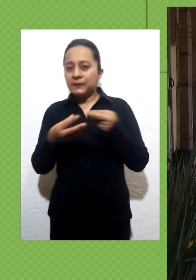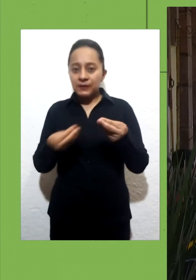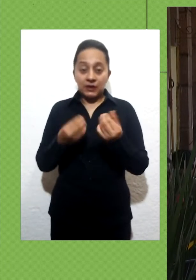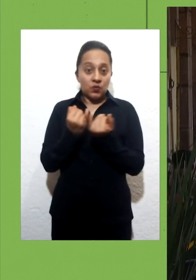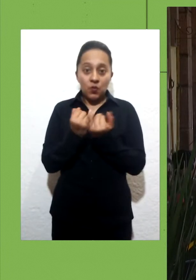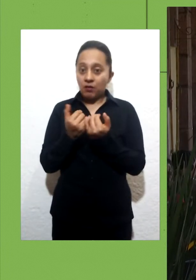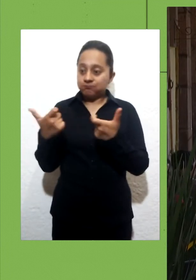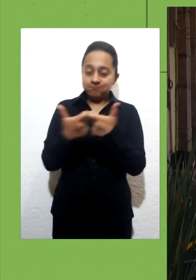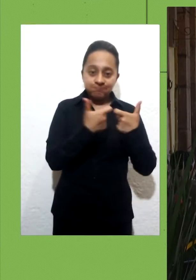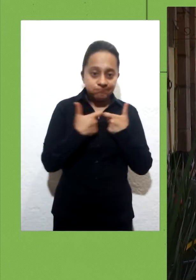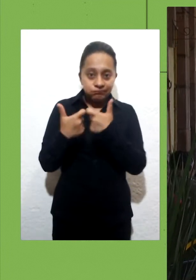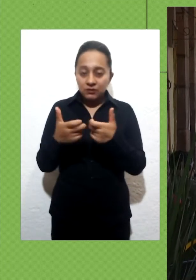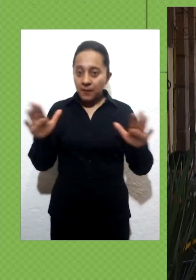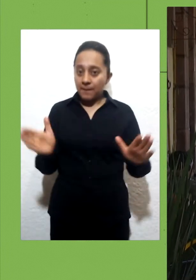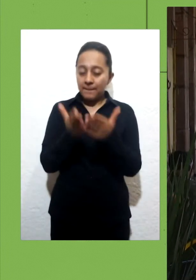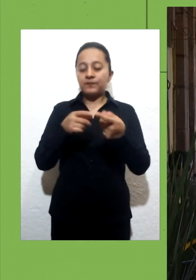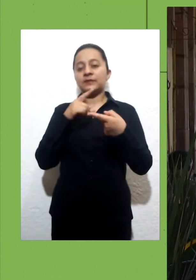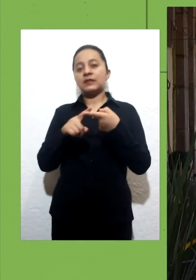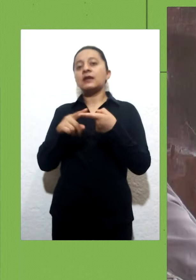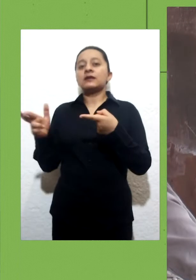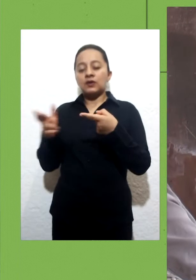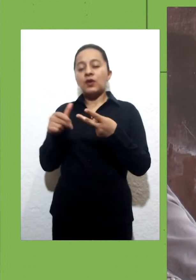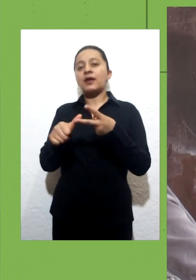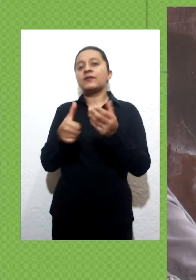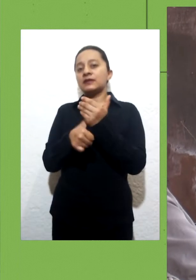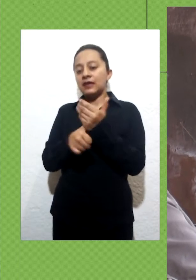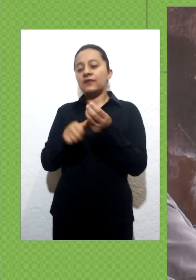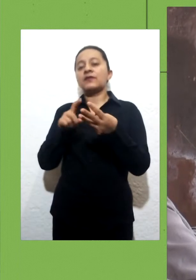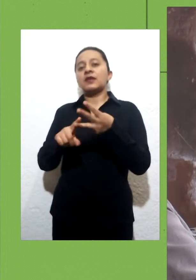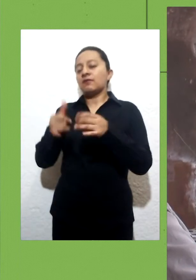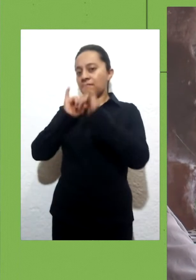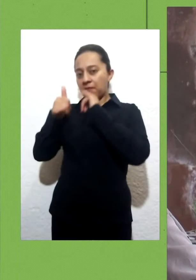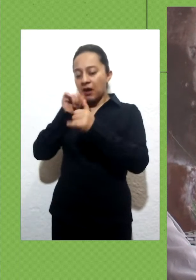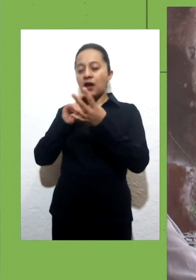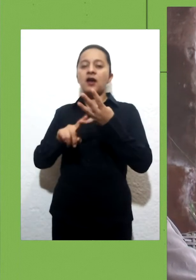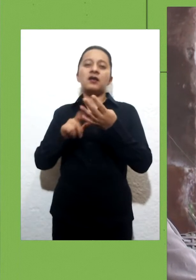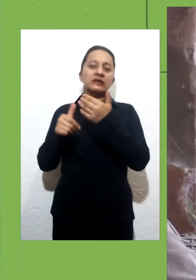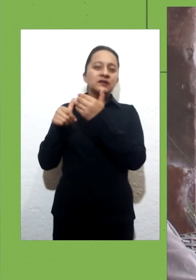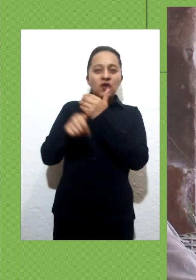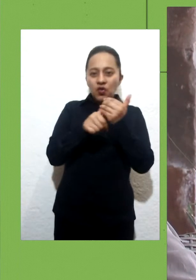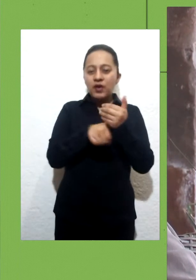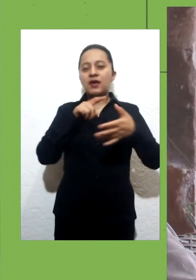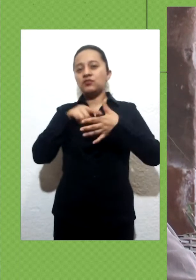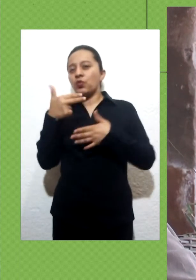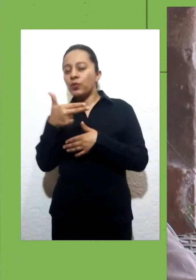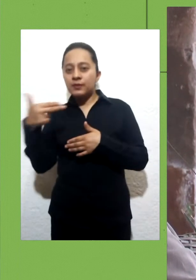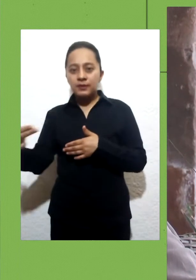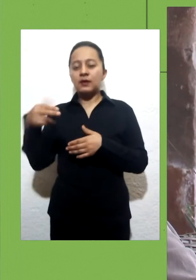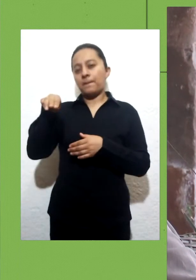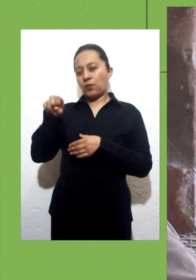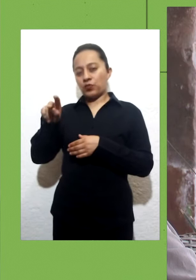y estimular la actividad económica de restaurantes, bares, cantinas, centros nocturnos, discotecas, hoteles, moteles,